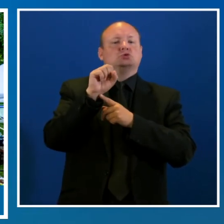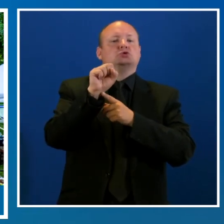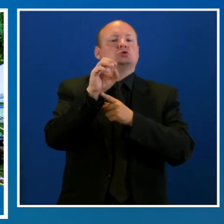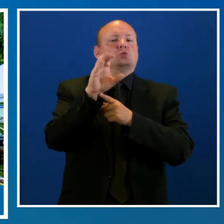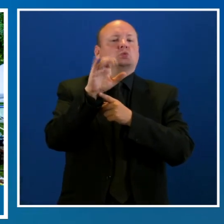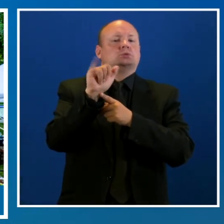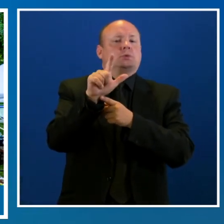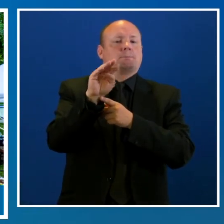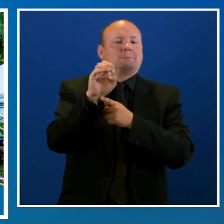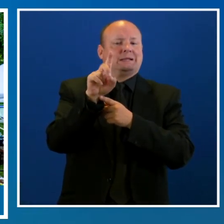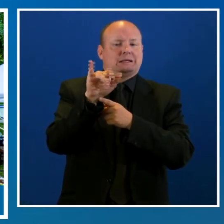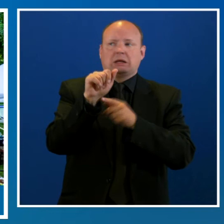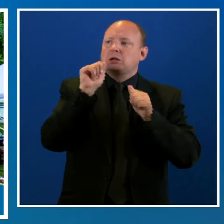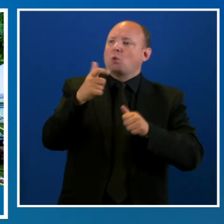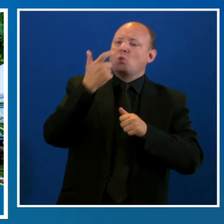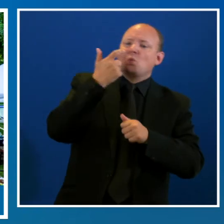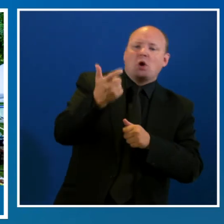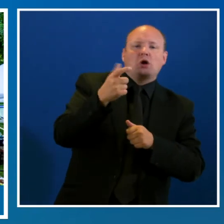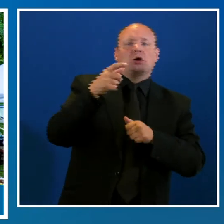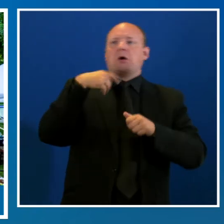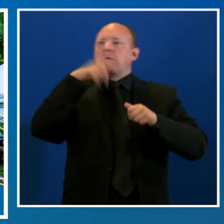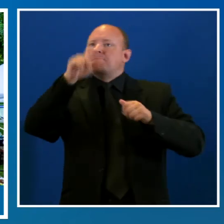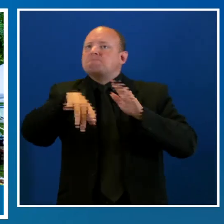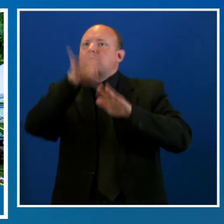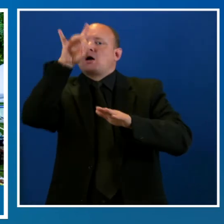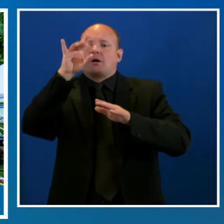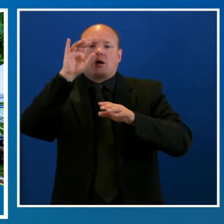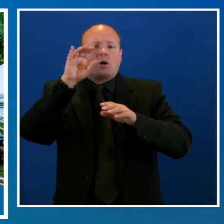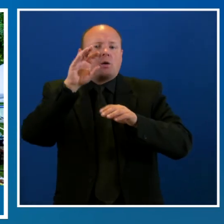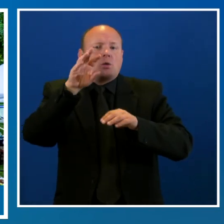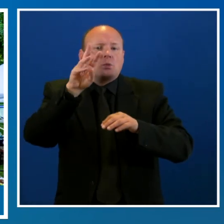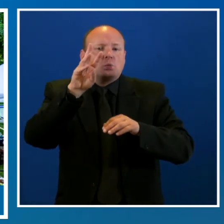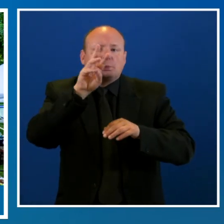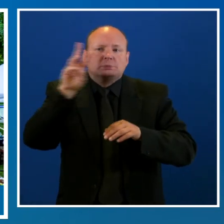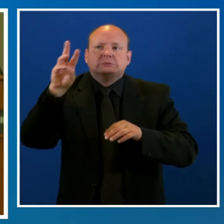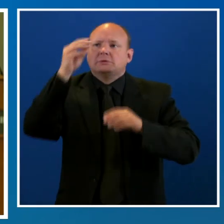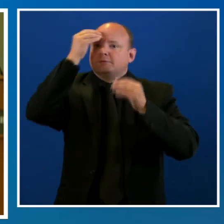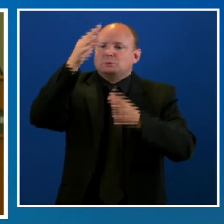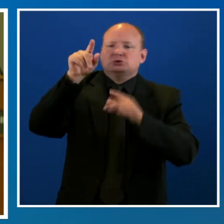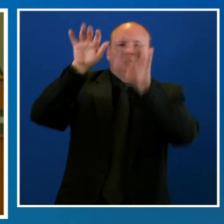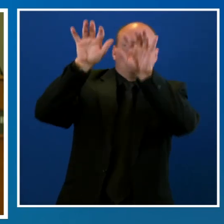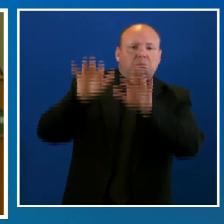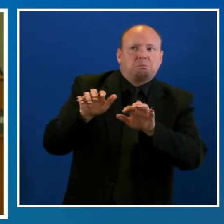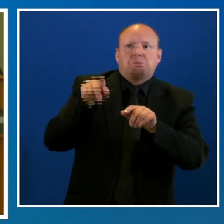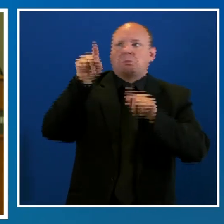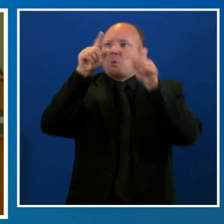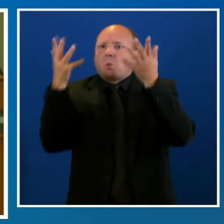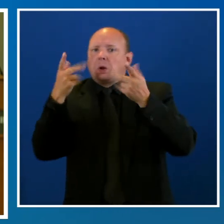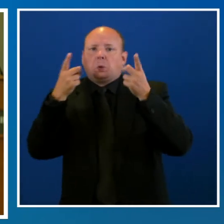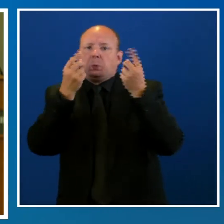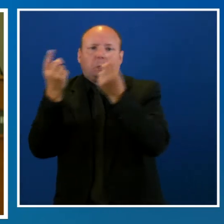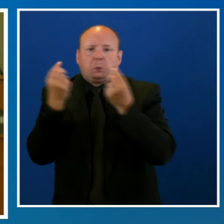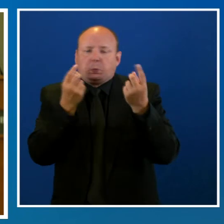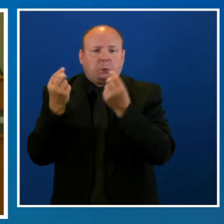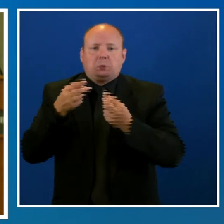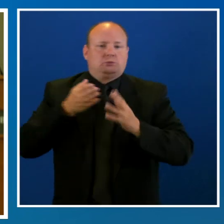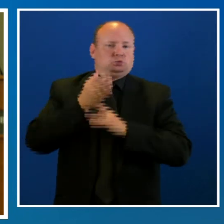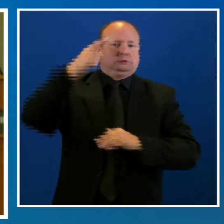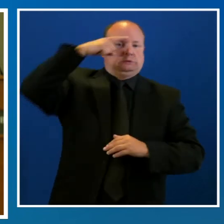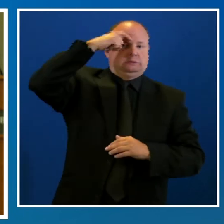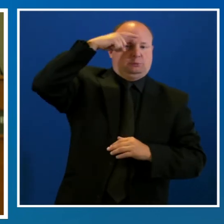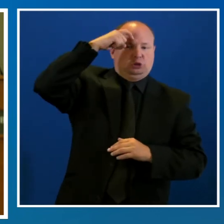Mire las páginas de las redes sociales de la ciudad y el calendario comunitario para conocer lo último de nuestra ciudad y los eventos comunitarios este verano.